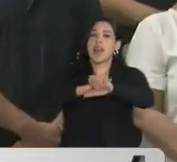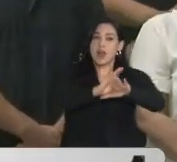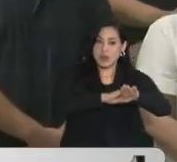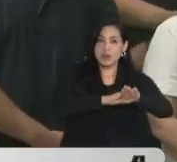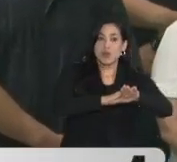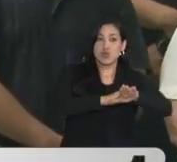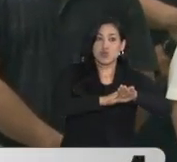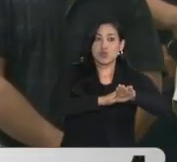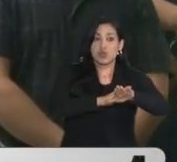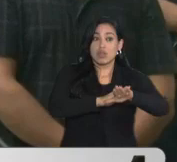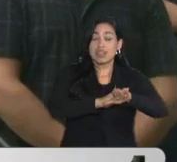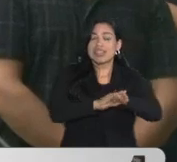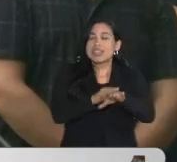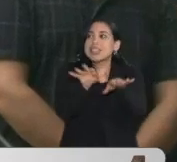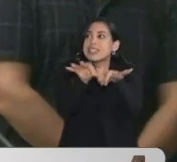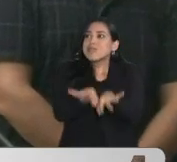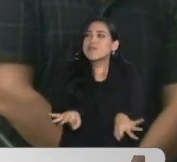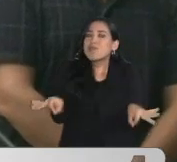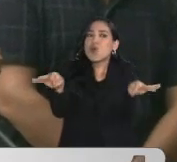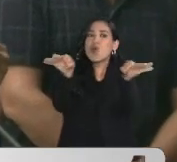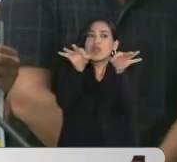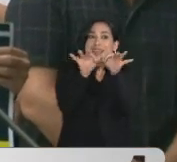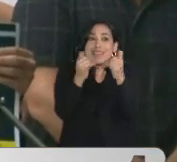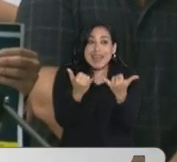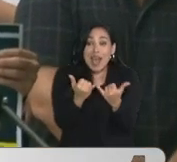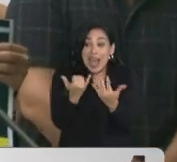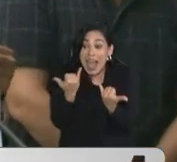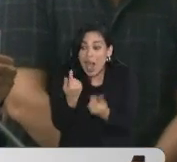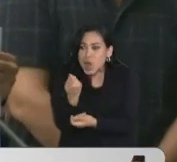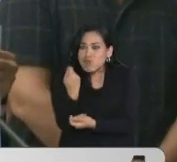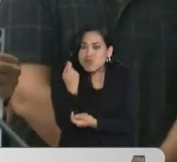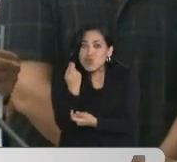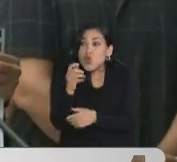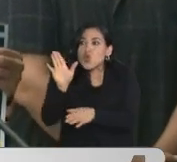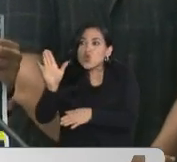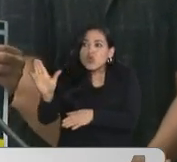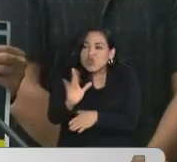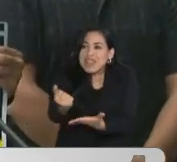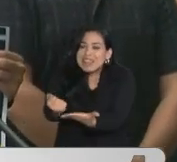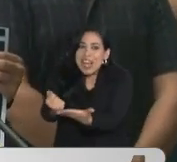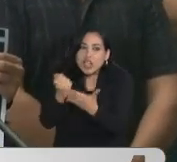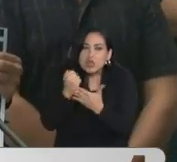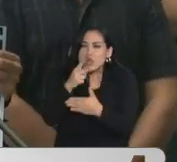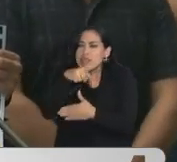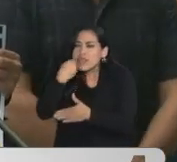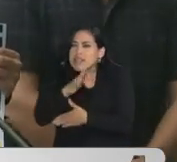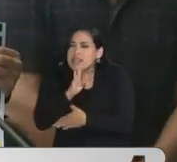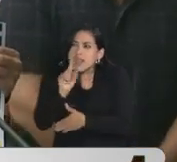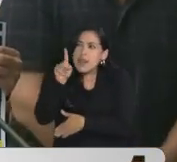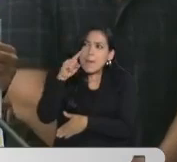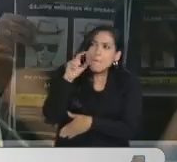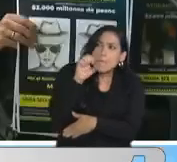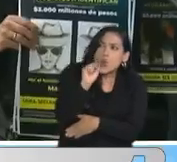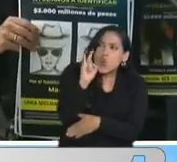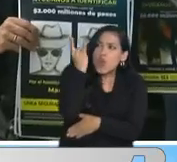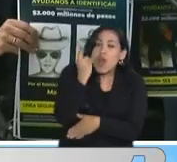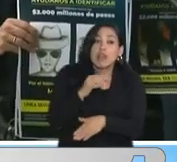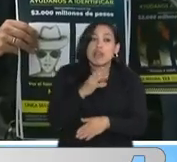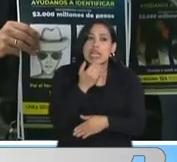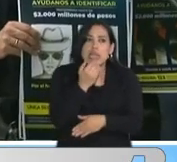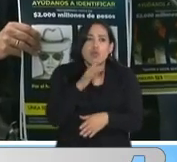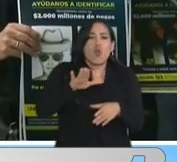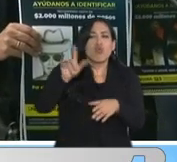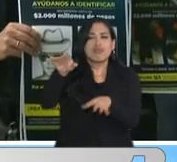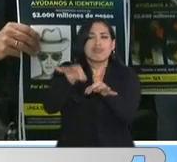es de suma importancia en estas horas que ustedes nos ayuden con esto. Ustedes conocen